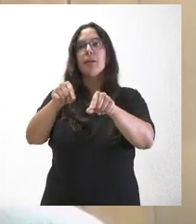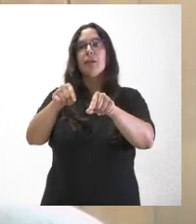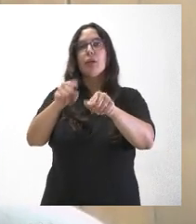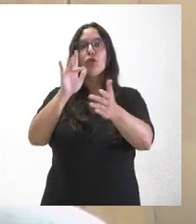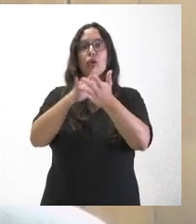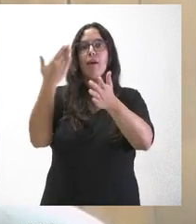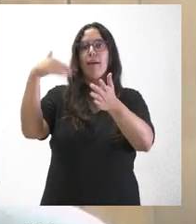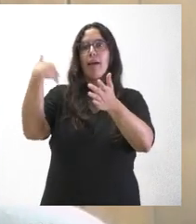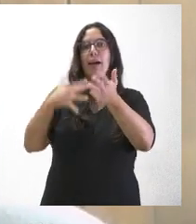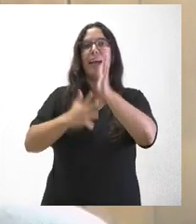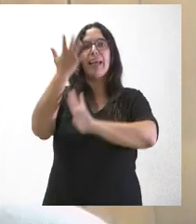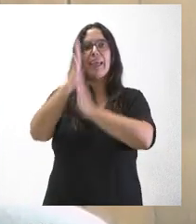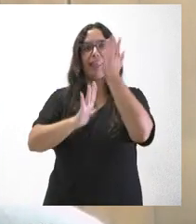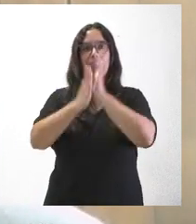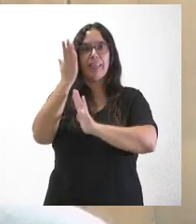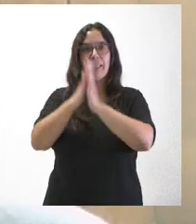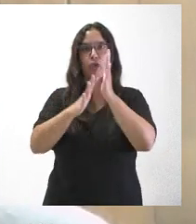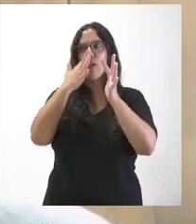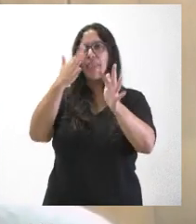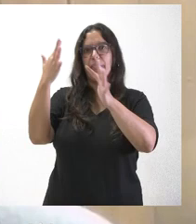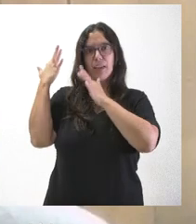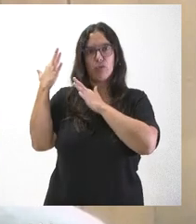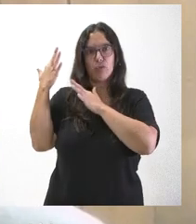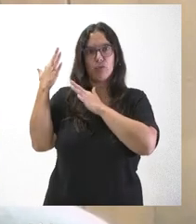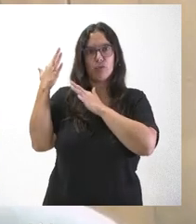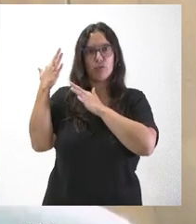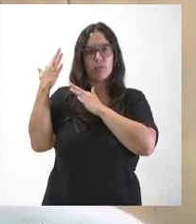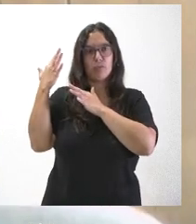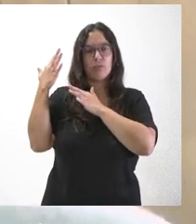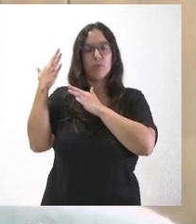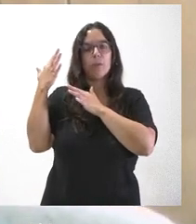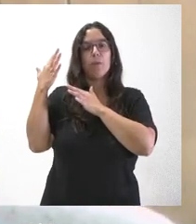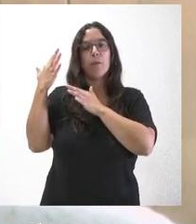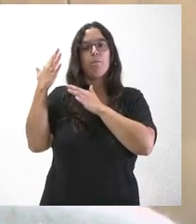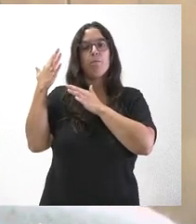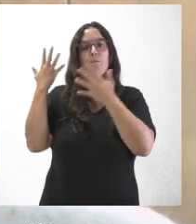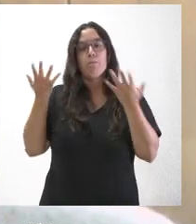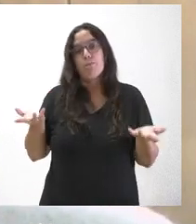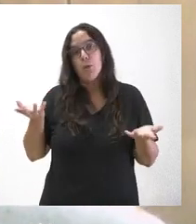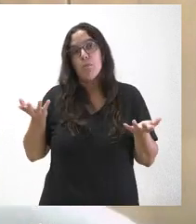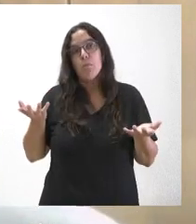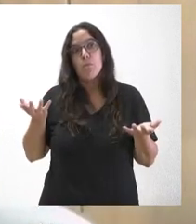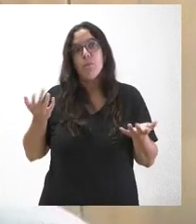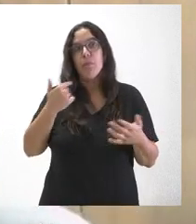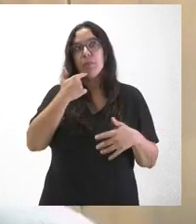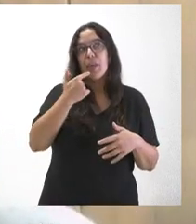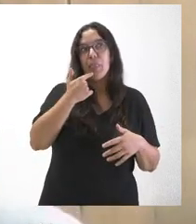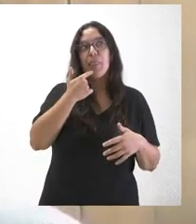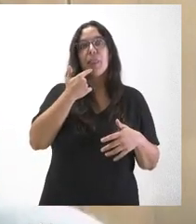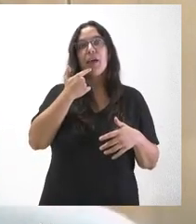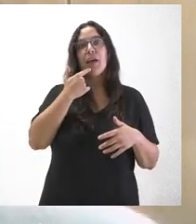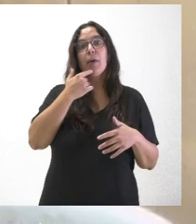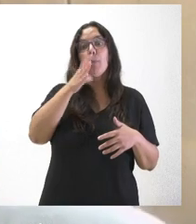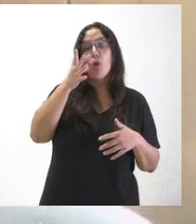de un incendio, el incendio de Castro Contrigo, una década atrás. Había sido un gran incendio. Y, bueno, entre esa argumentación para la